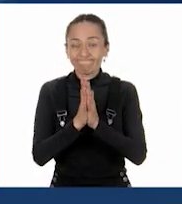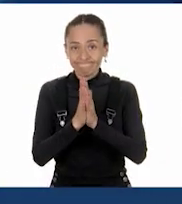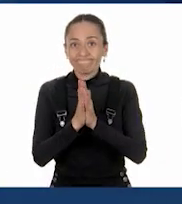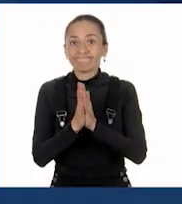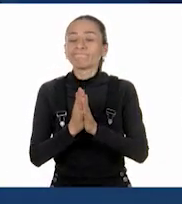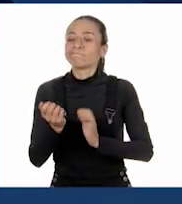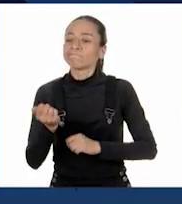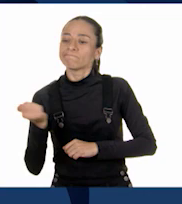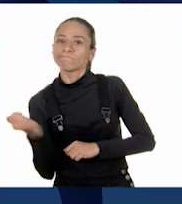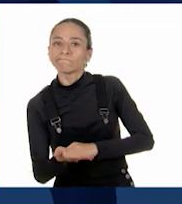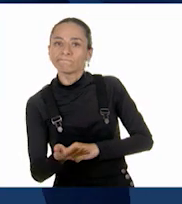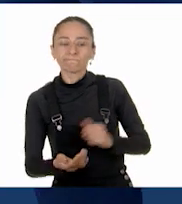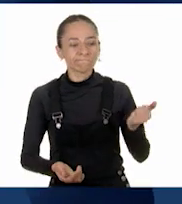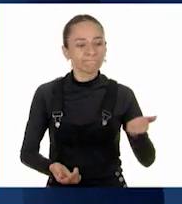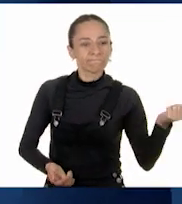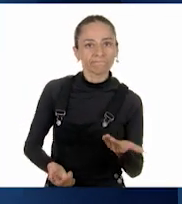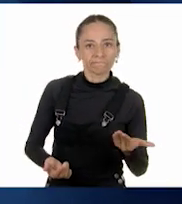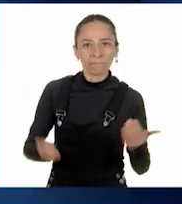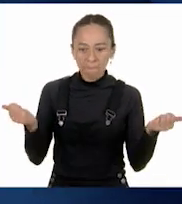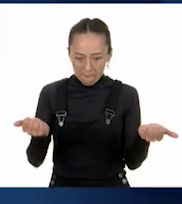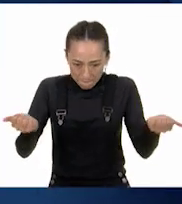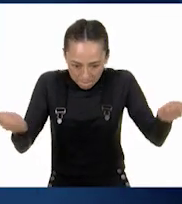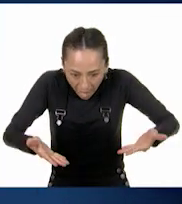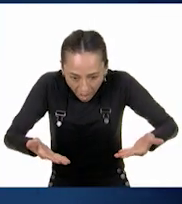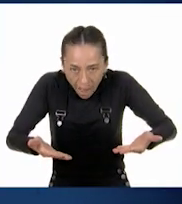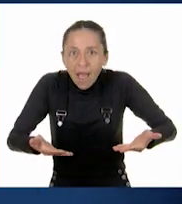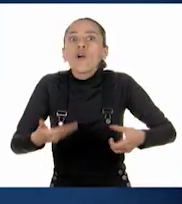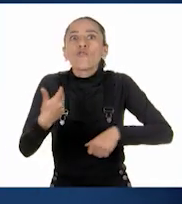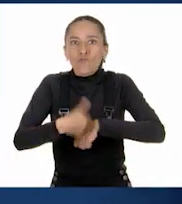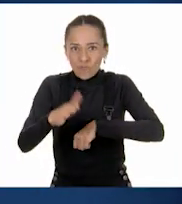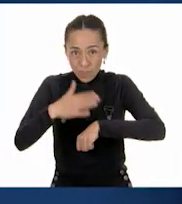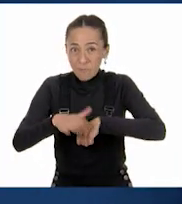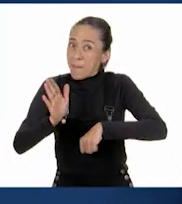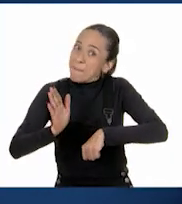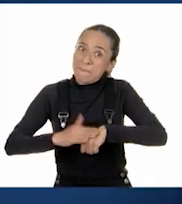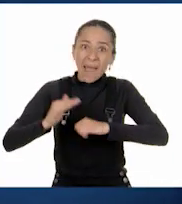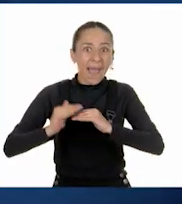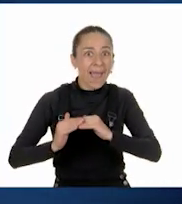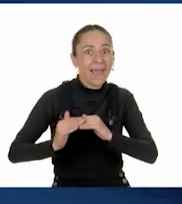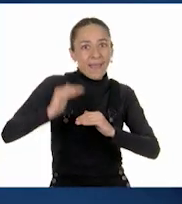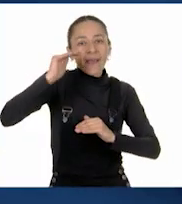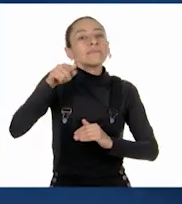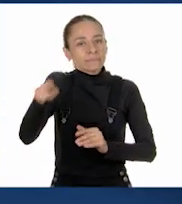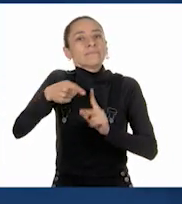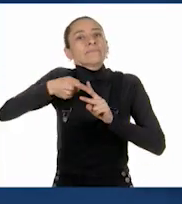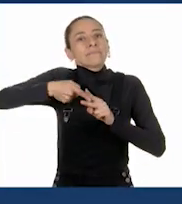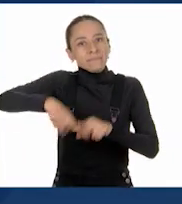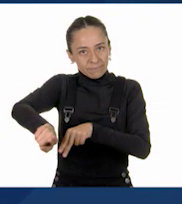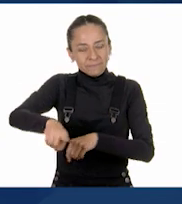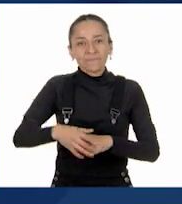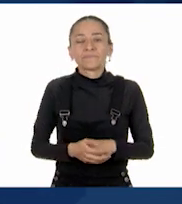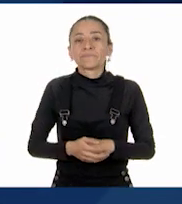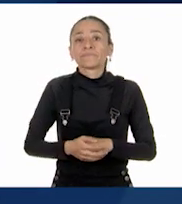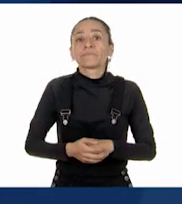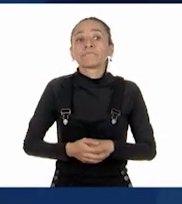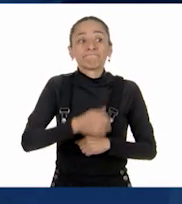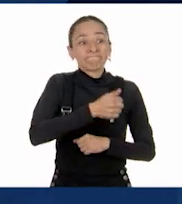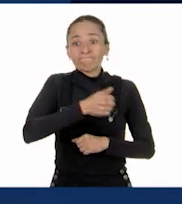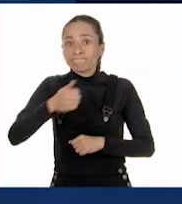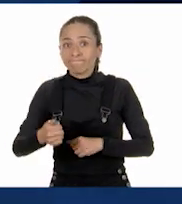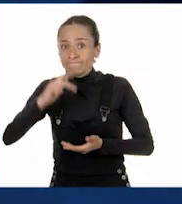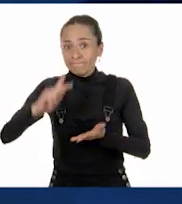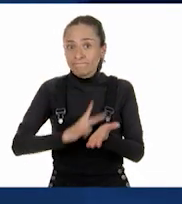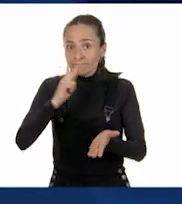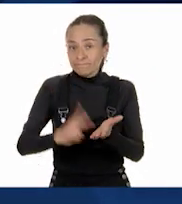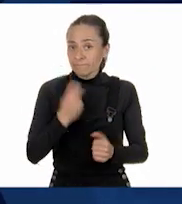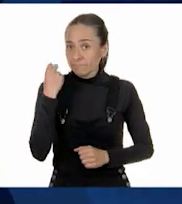y quien tenga el número más alto empieza. Cada una hará girar la ruleta dos veces y se